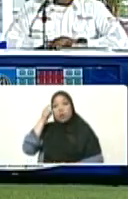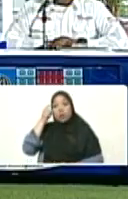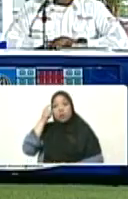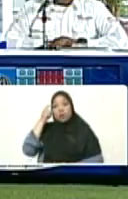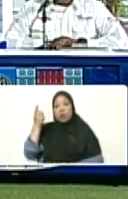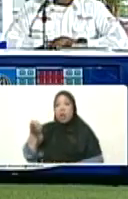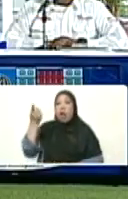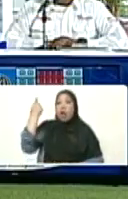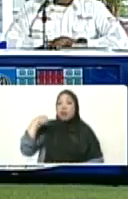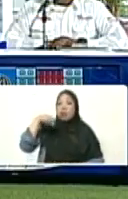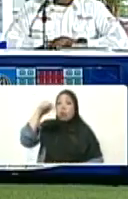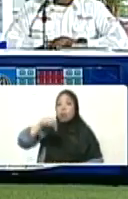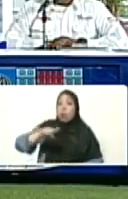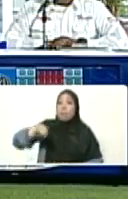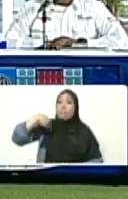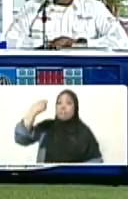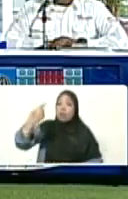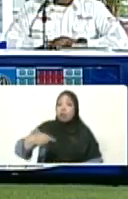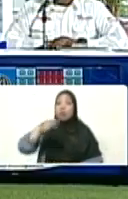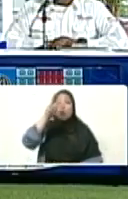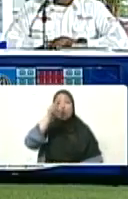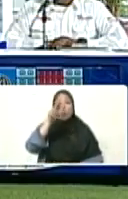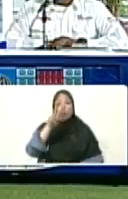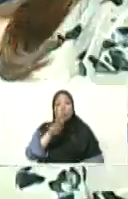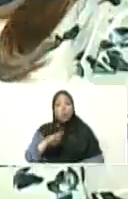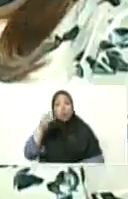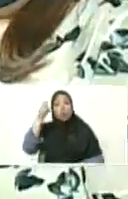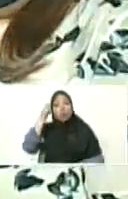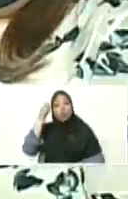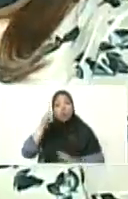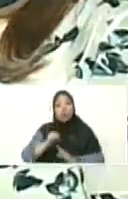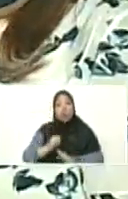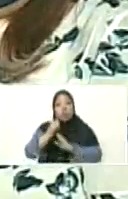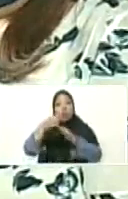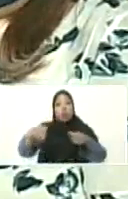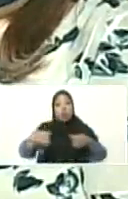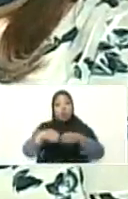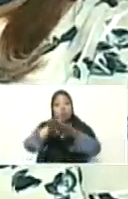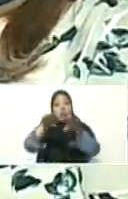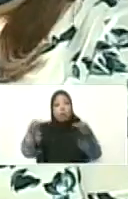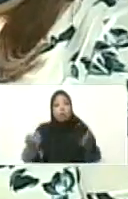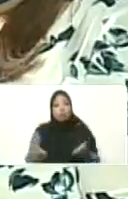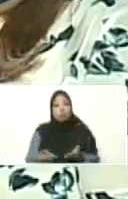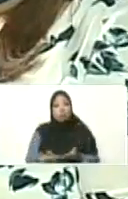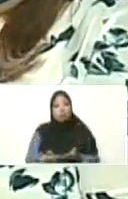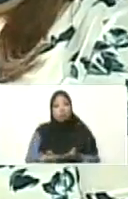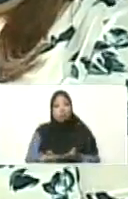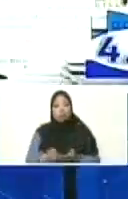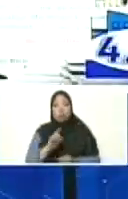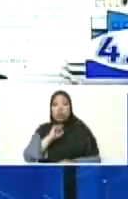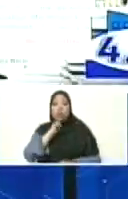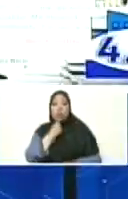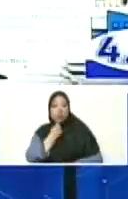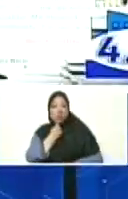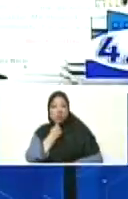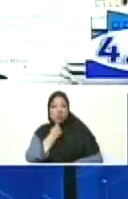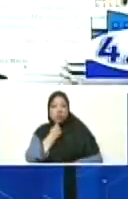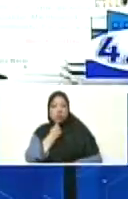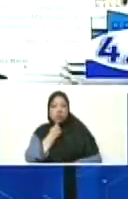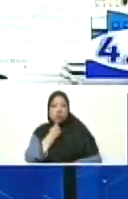ayer, hoy, pasado mañana, todos los días recibo delegaciones de todas partes del mundo, en silencio, muchas veces,